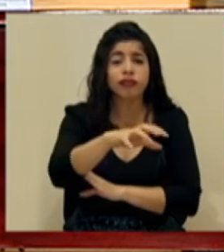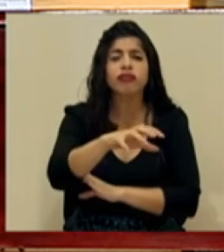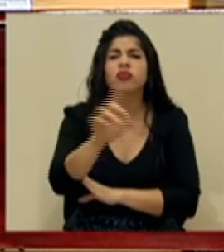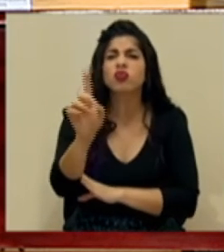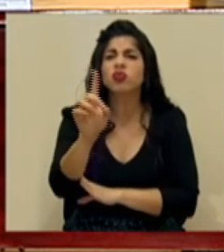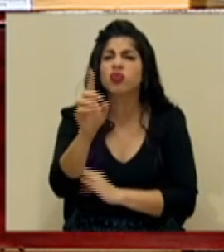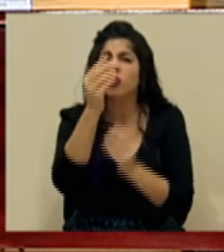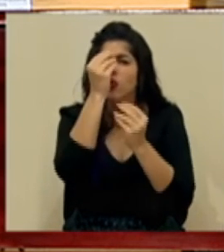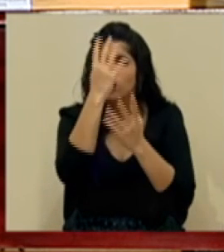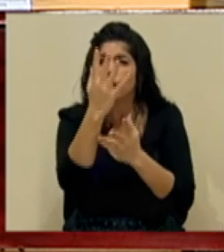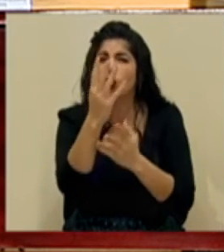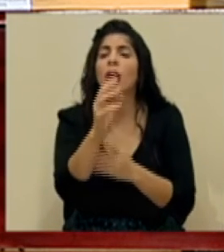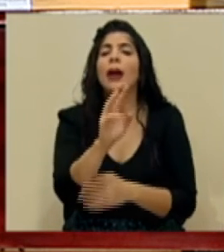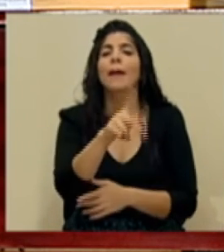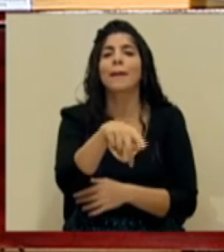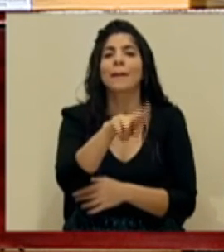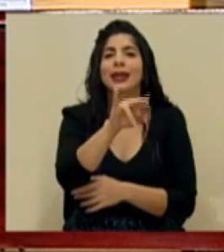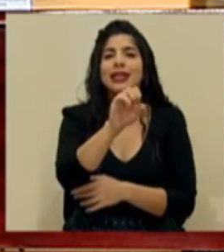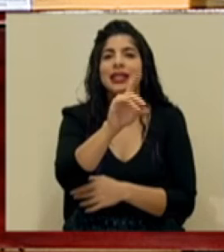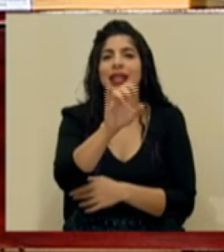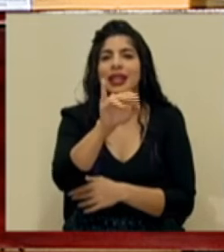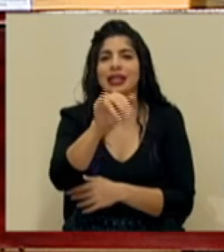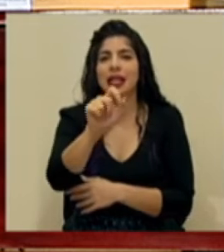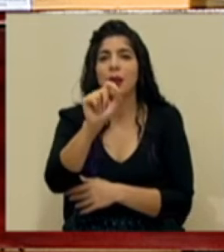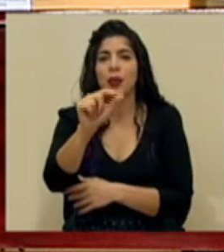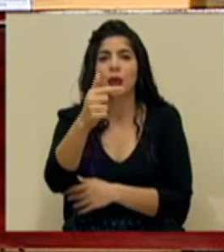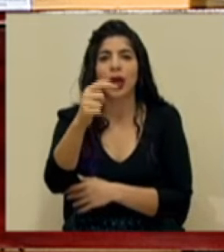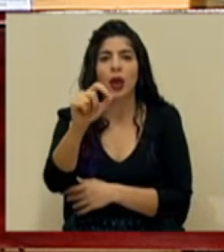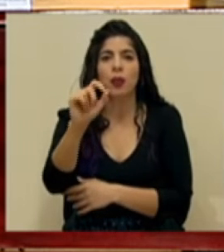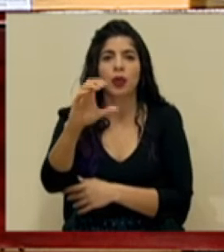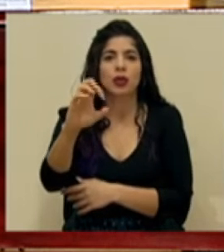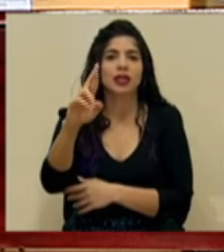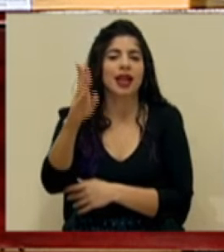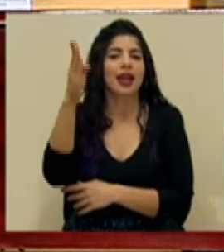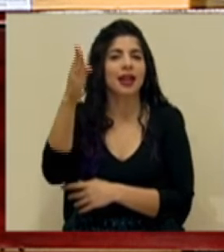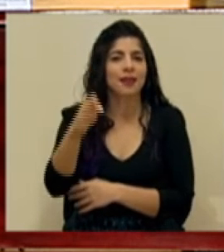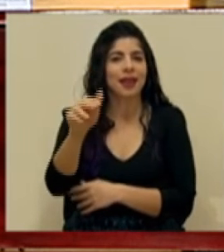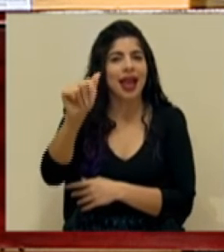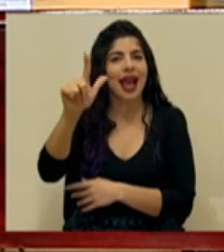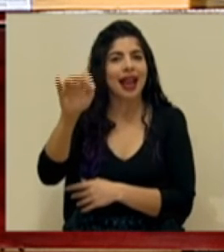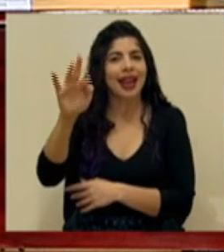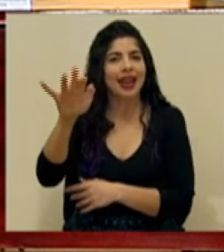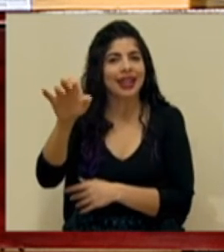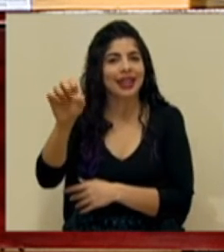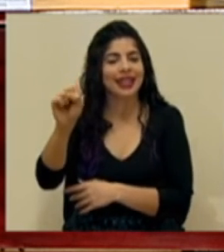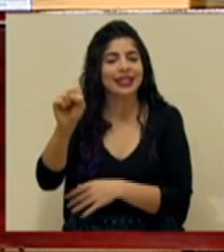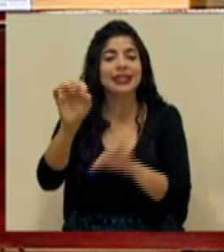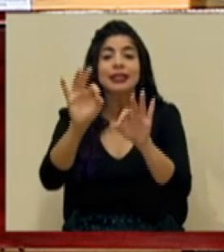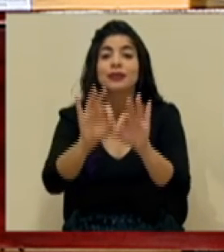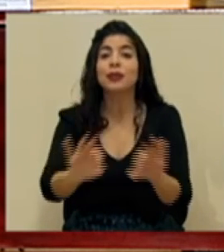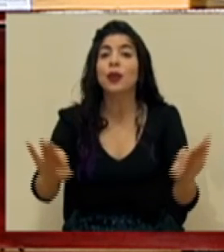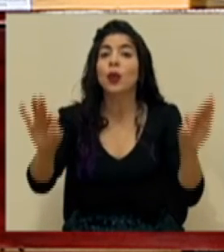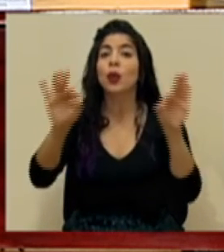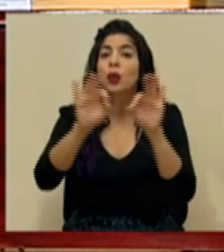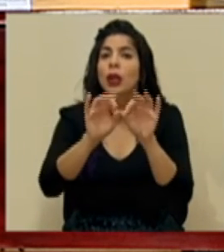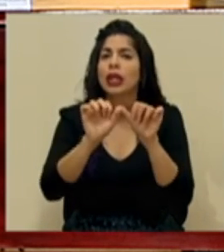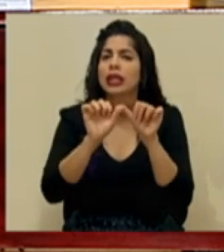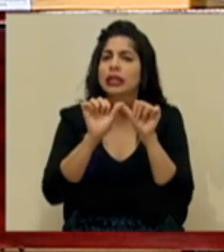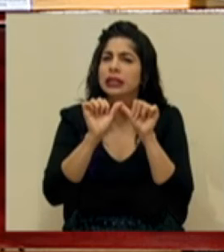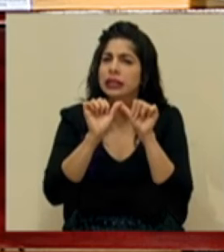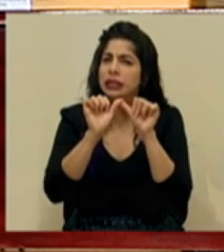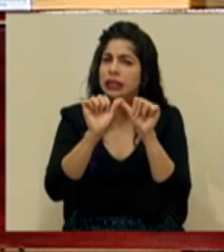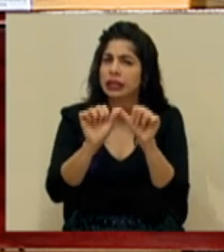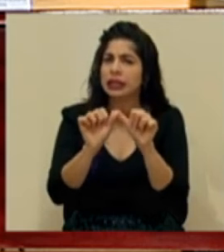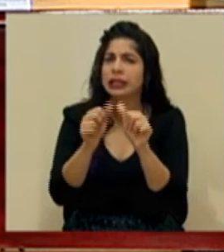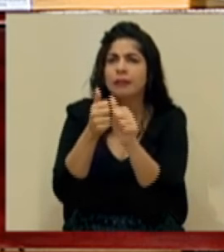puede visitar el sitio presidencia.go.cr barra inclinada a alertas. Y muy importante seguir ante